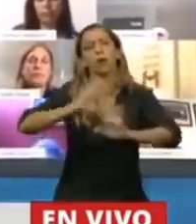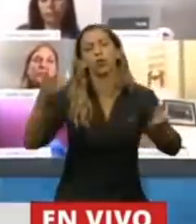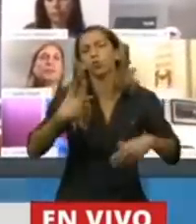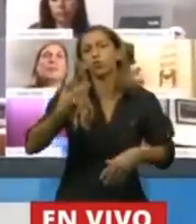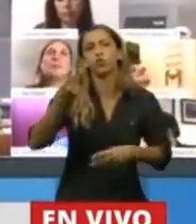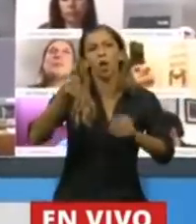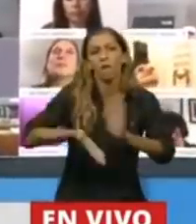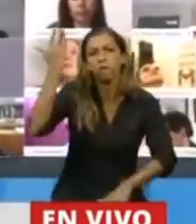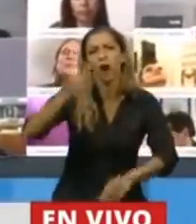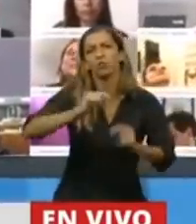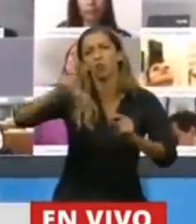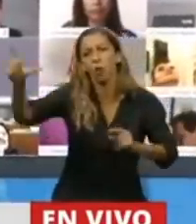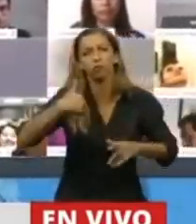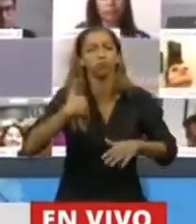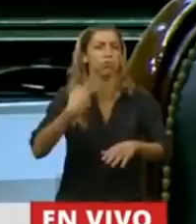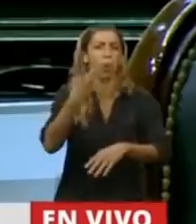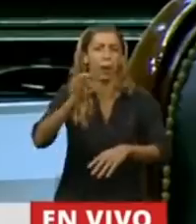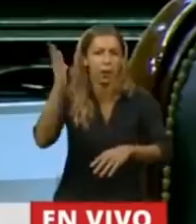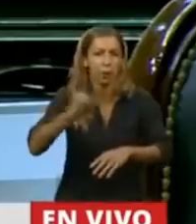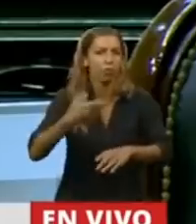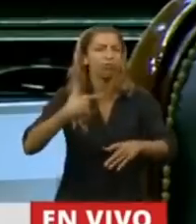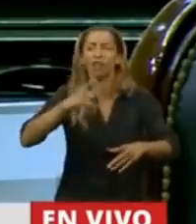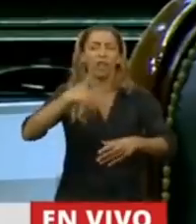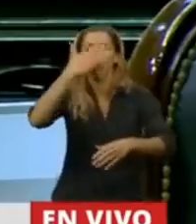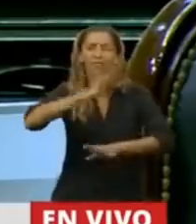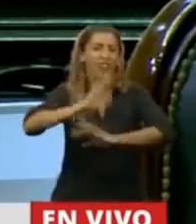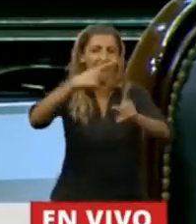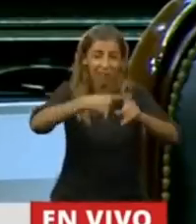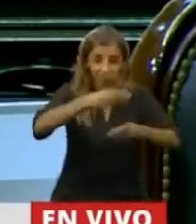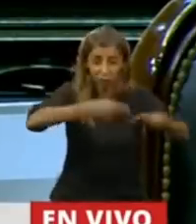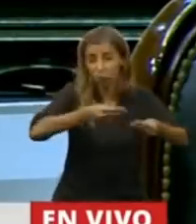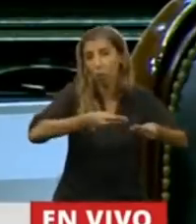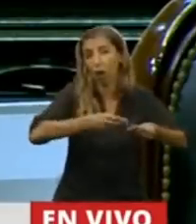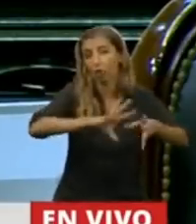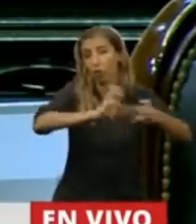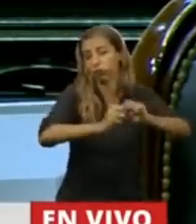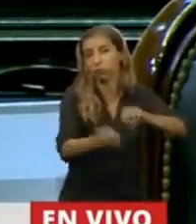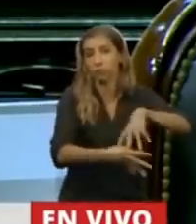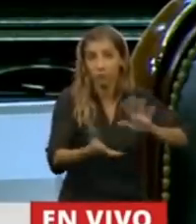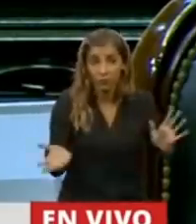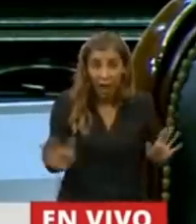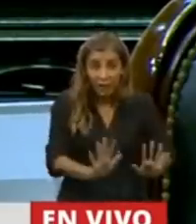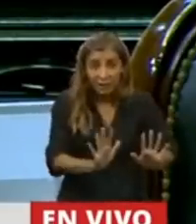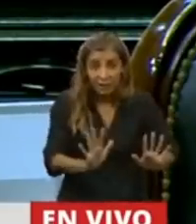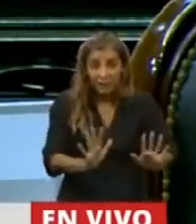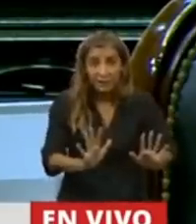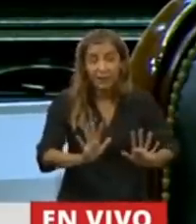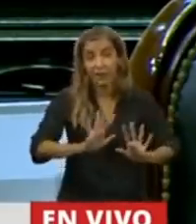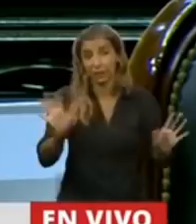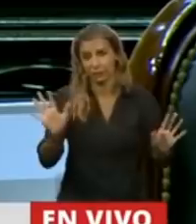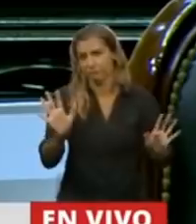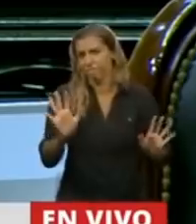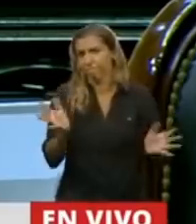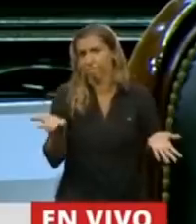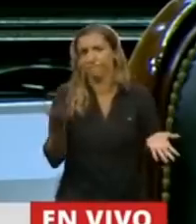que había pasado del 5 al 15 o al 20%, todo se destrozó, ese presupuesto. Y llegamos al 2019 sin un funcionamiento casi de este Congreso.